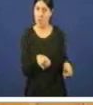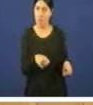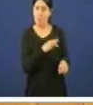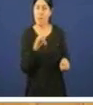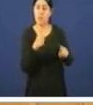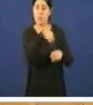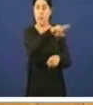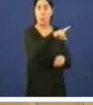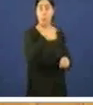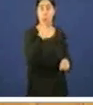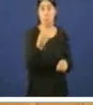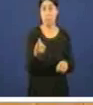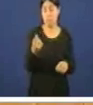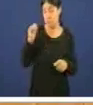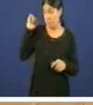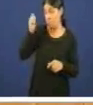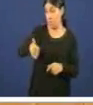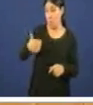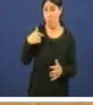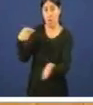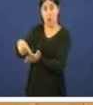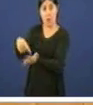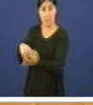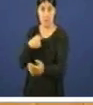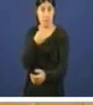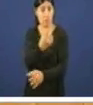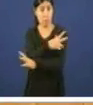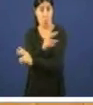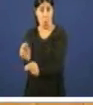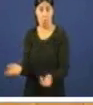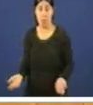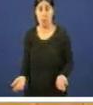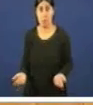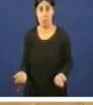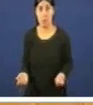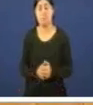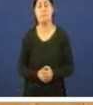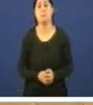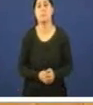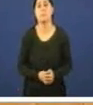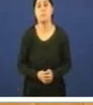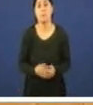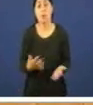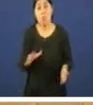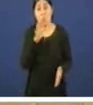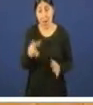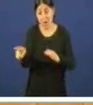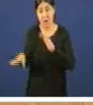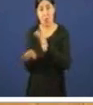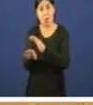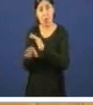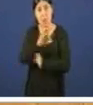negaron durante todo este tempo a reclamarlle e claro por que seguen estes señores aí